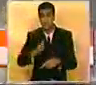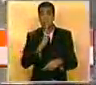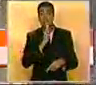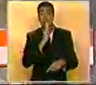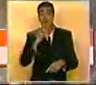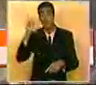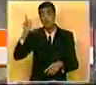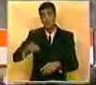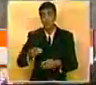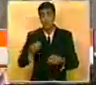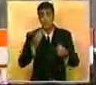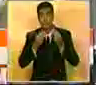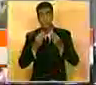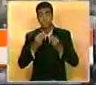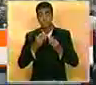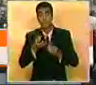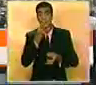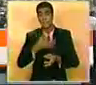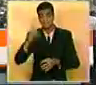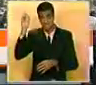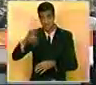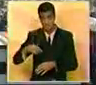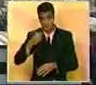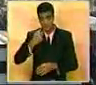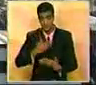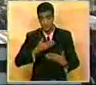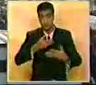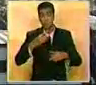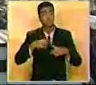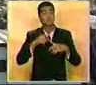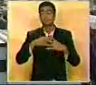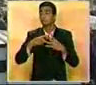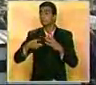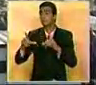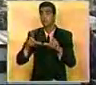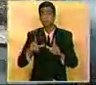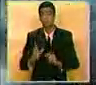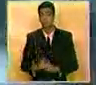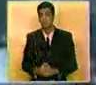agua potable y medicinas que tendrán que recibir de otras fuentes.